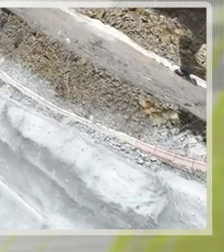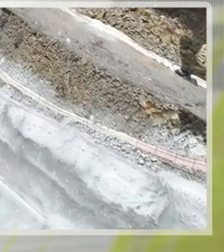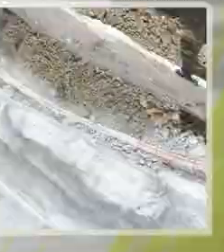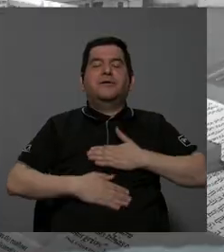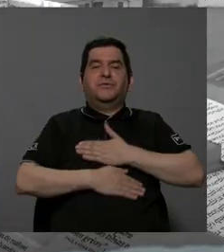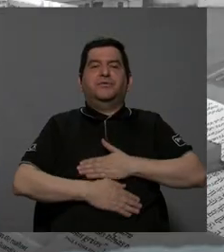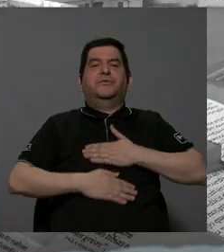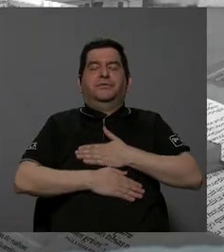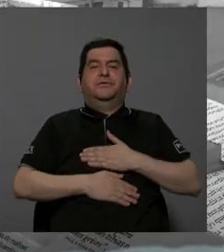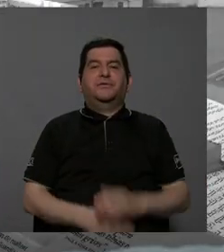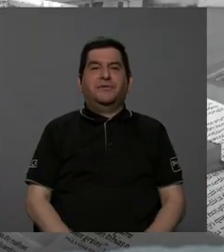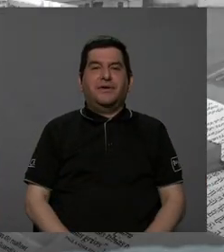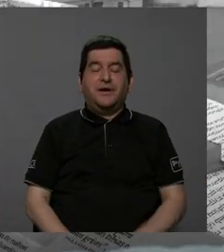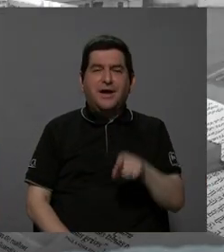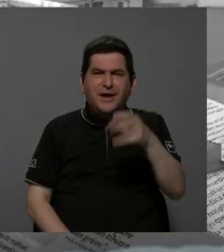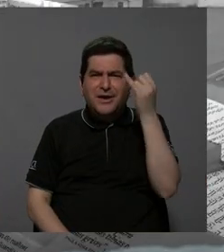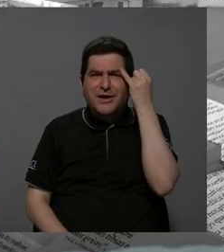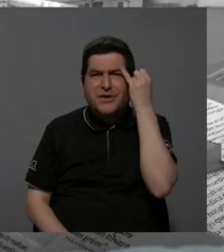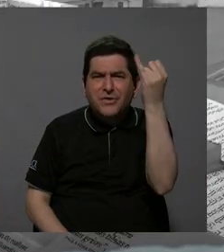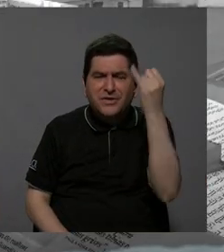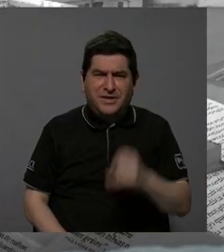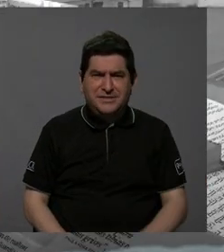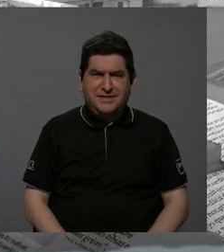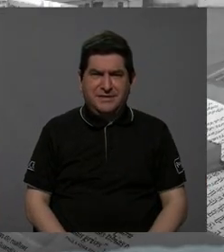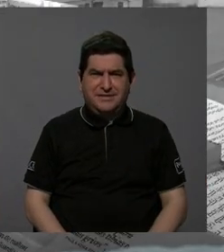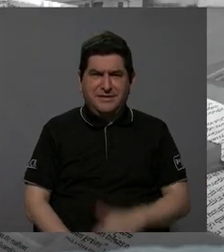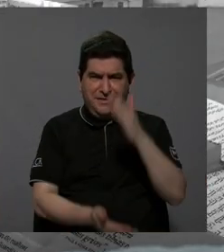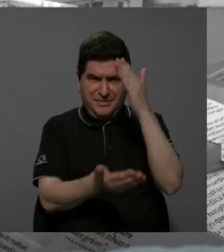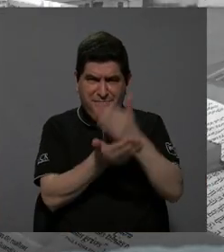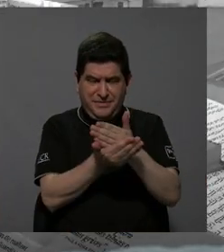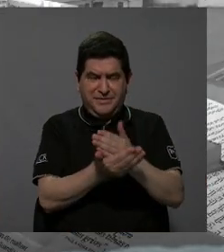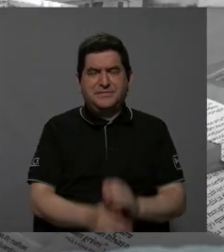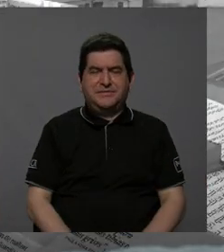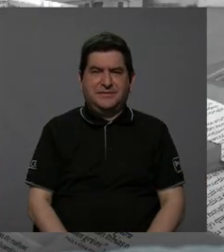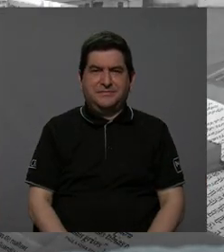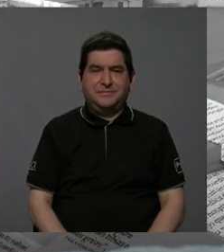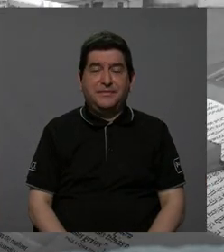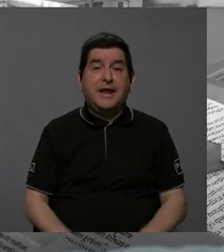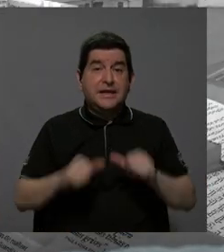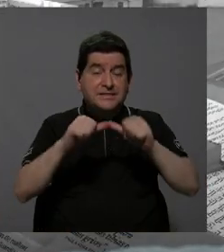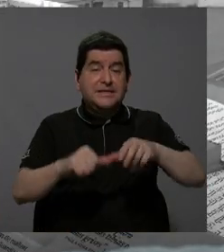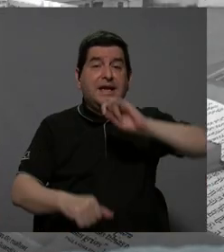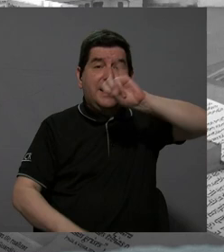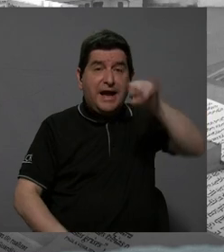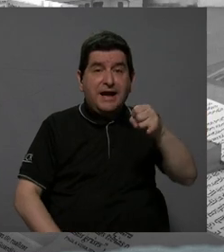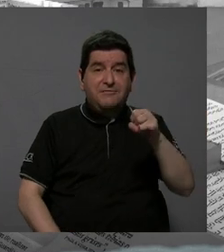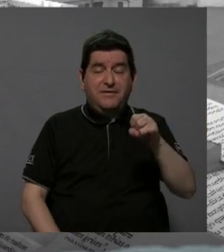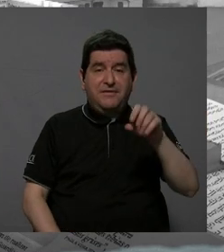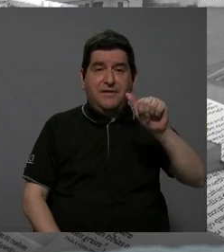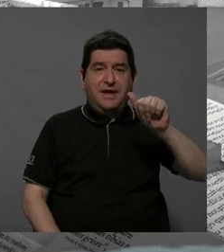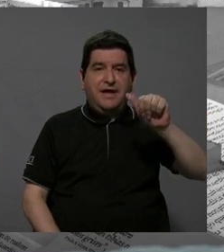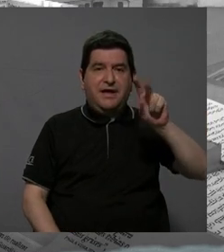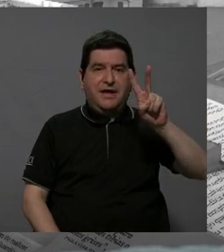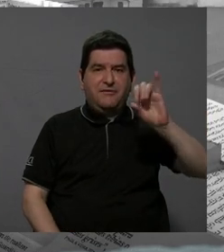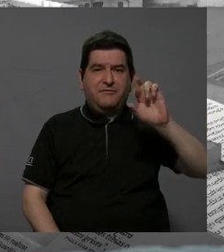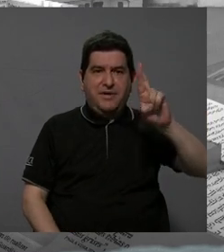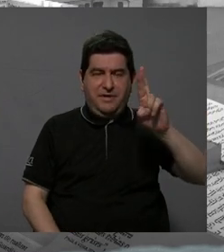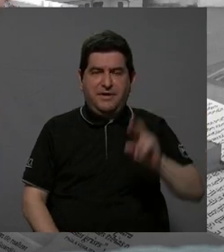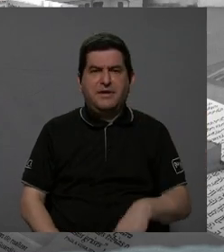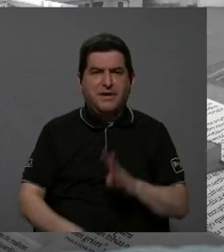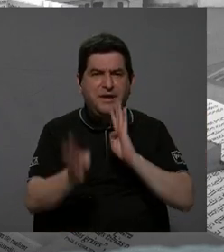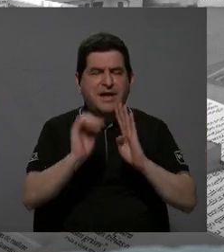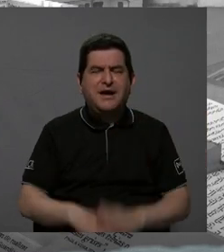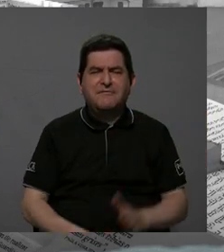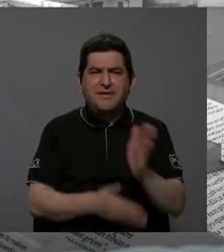disfrutando. Vamos a quedarnos con esto para ir con don Javier Zamora para que nos hable de la parte de